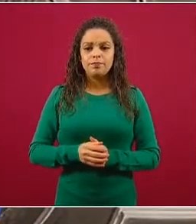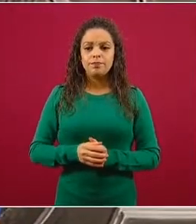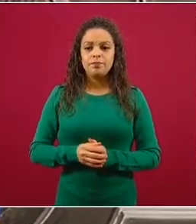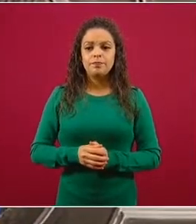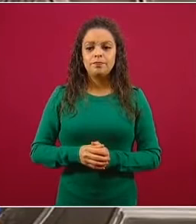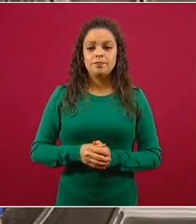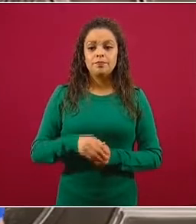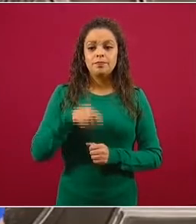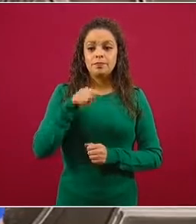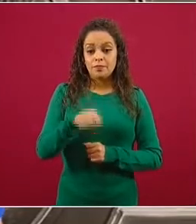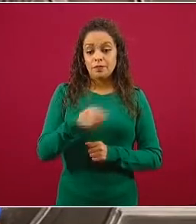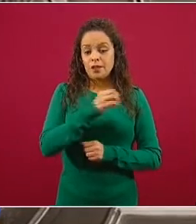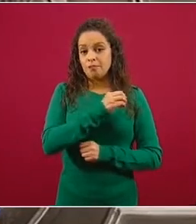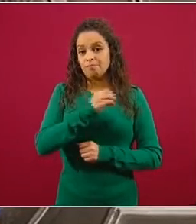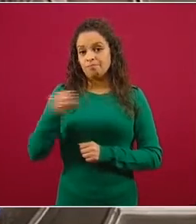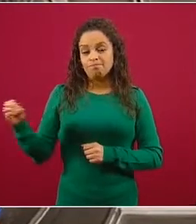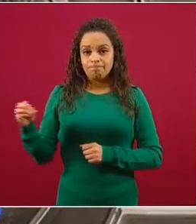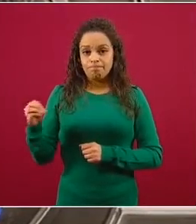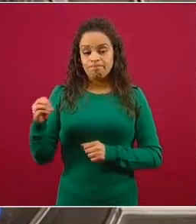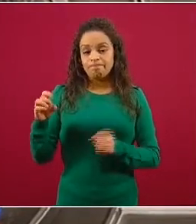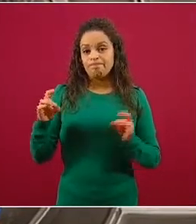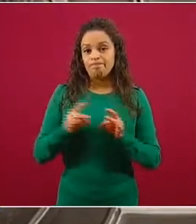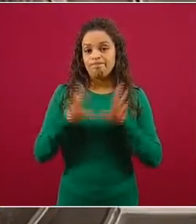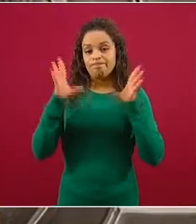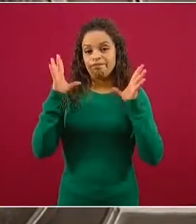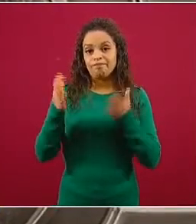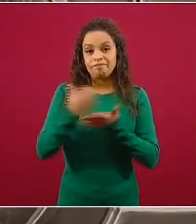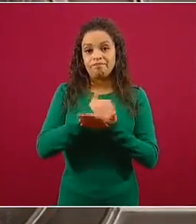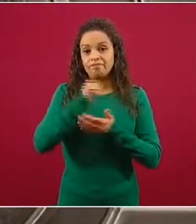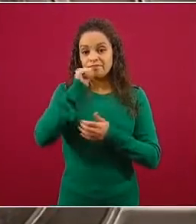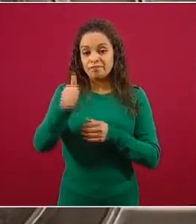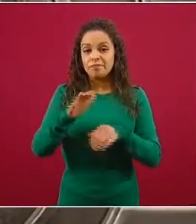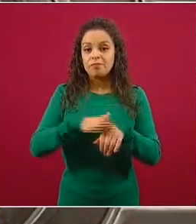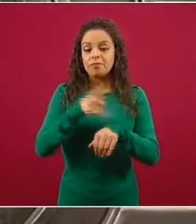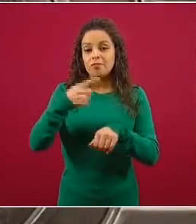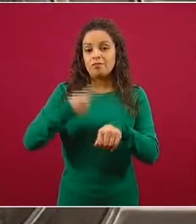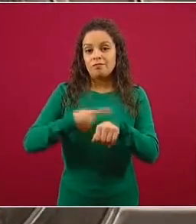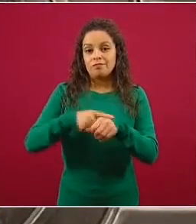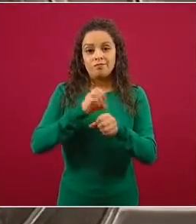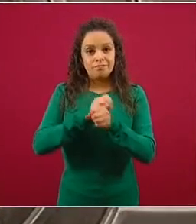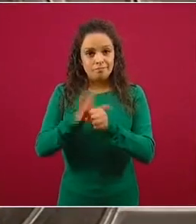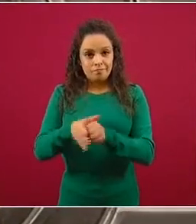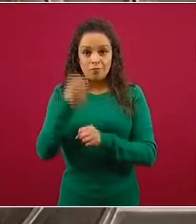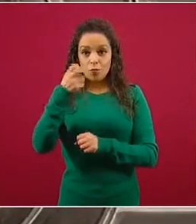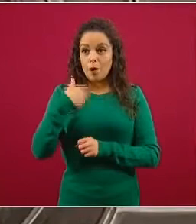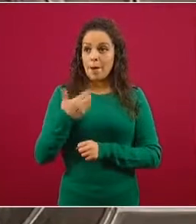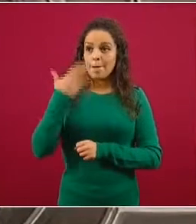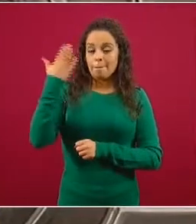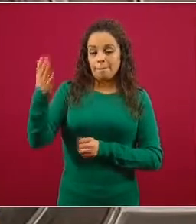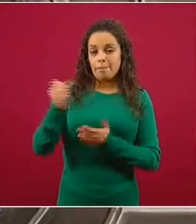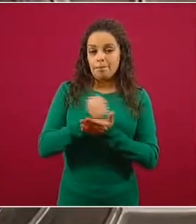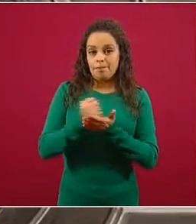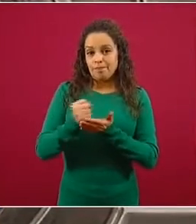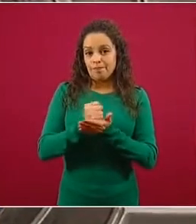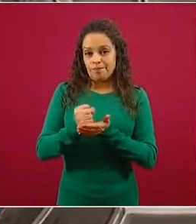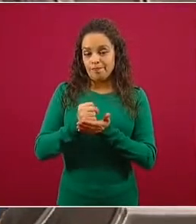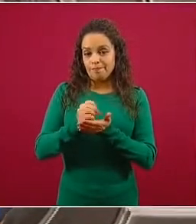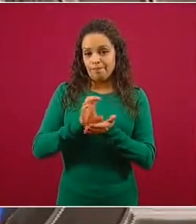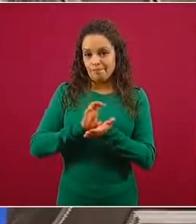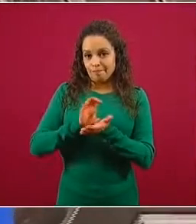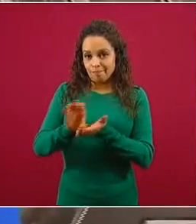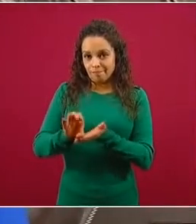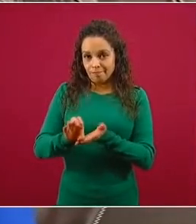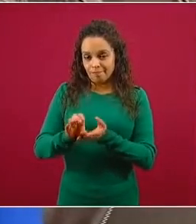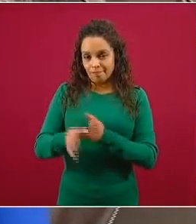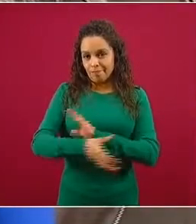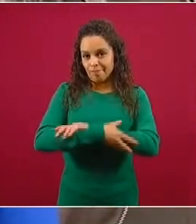ingresos a cero debido a la pandemia, por lo que he solicitado un crédito solidario que me ayudará a